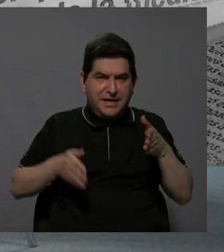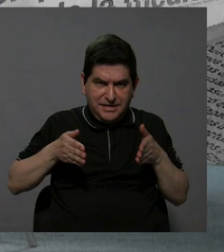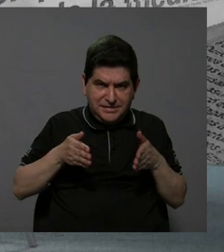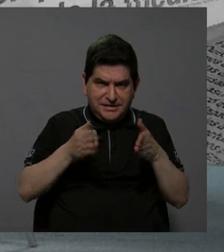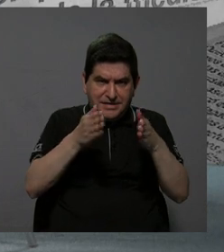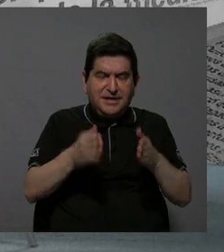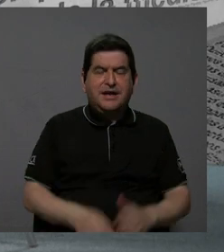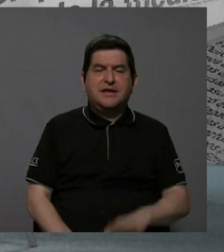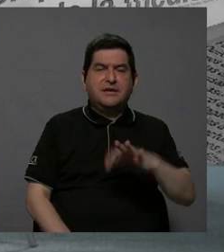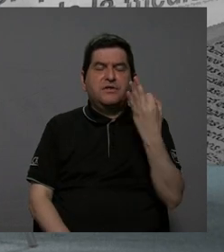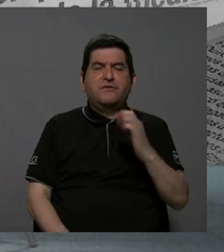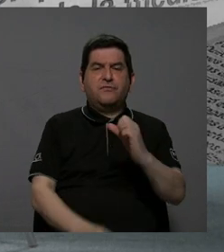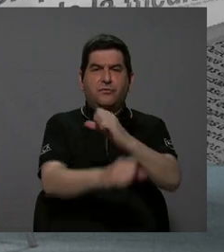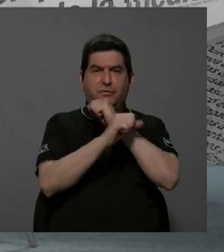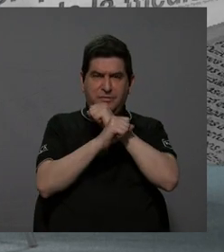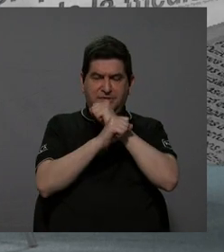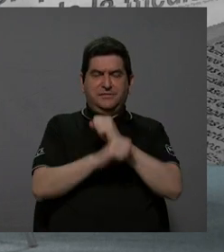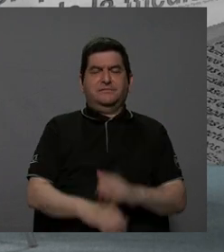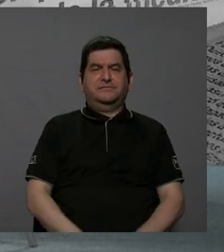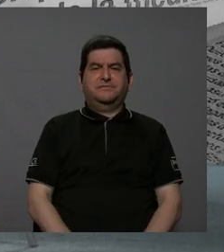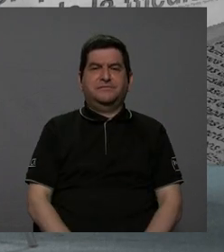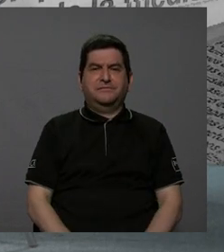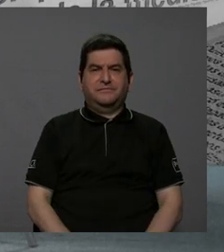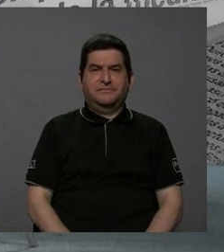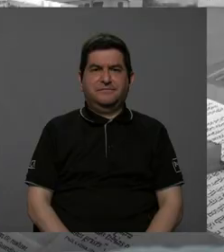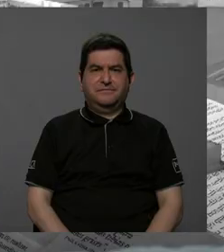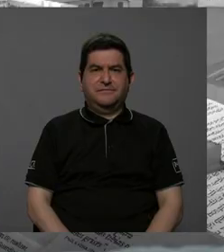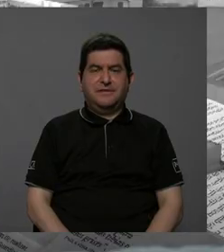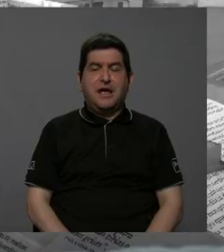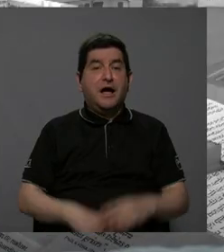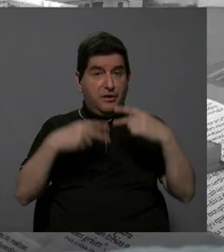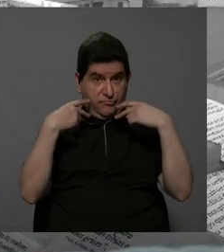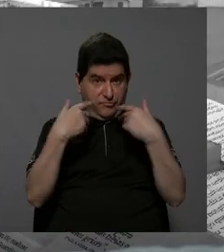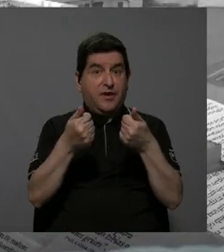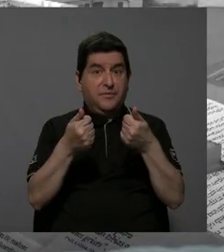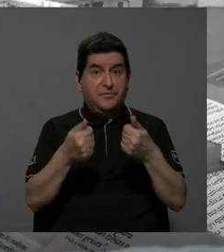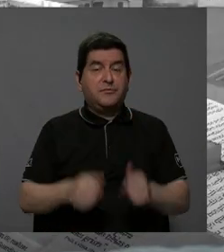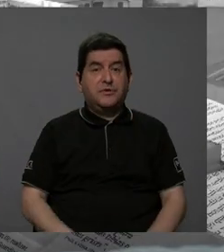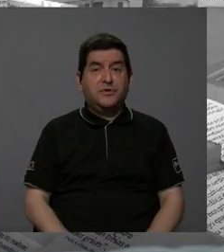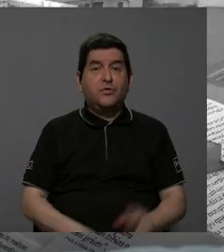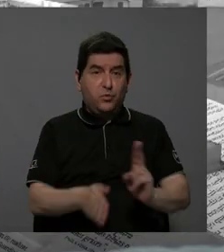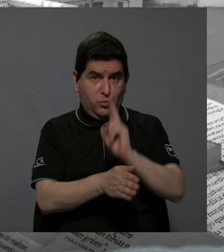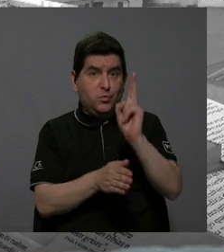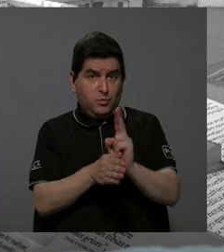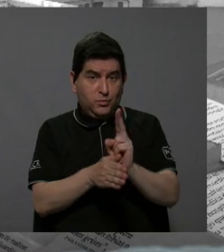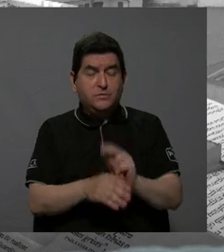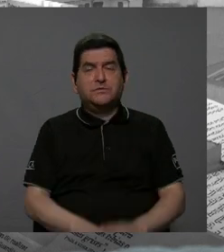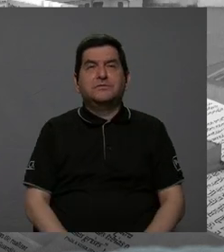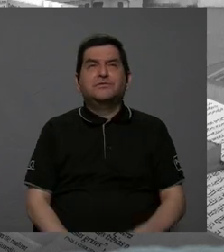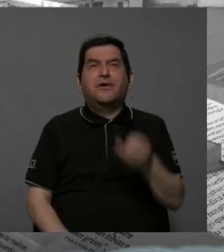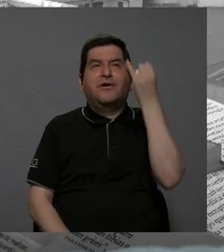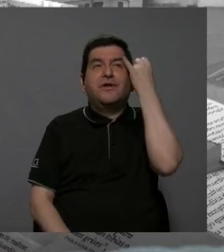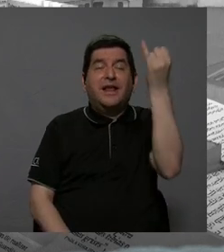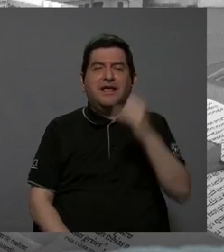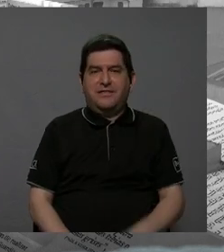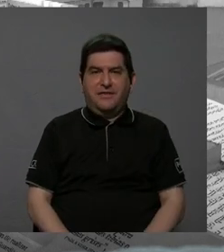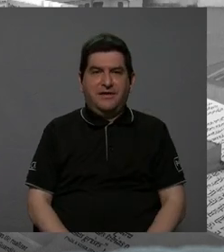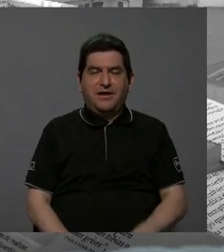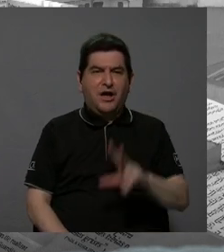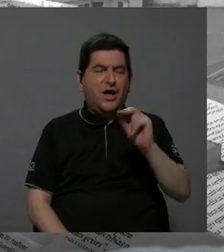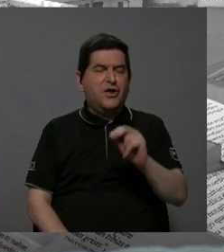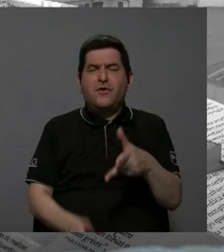forma segura, tiene que pasar por la vía de forma expedita, es decir, idealmente sin sufrir